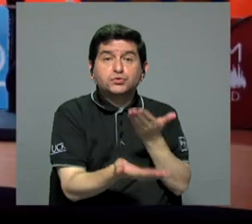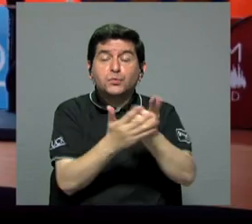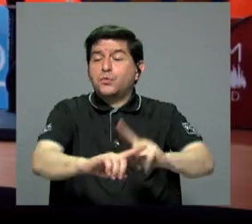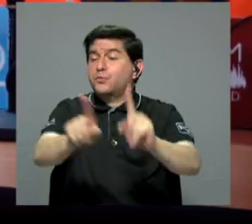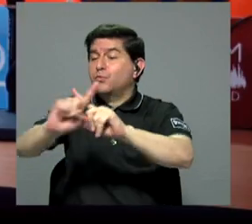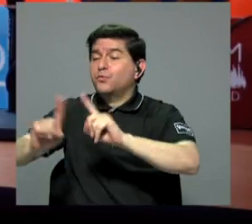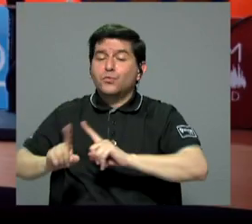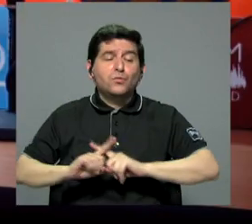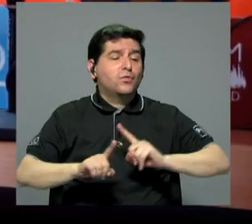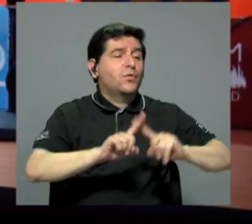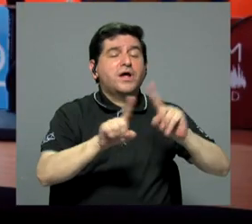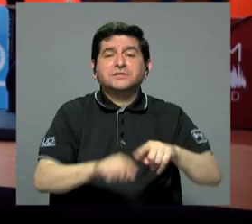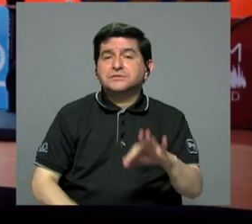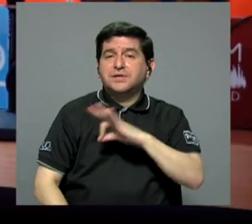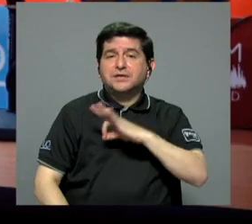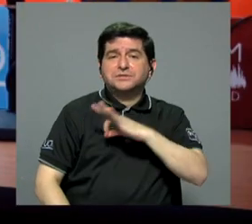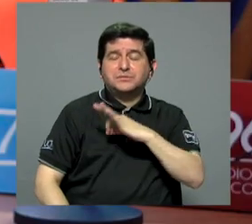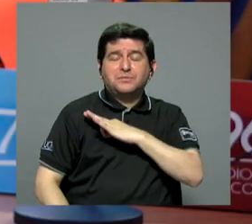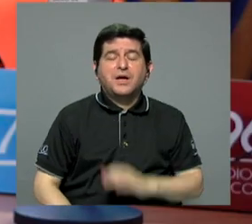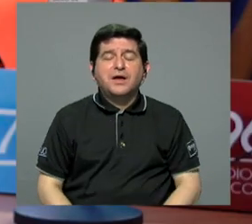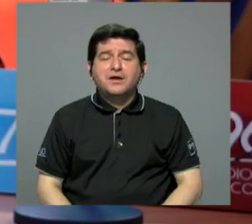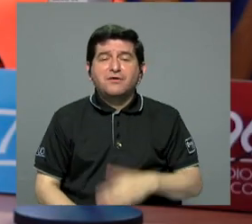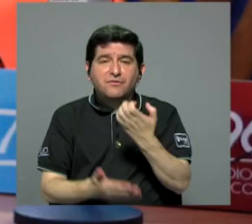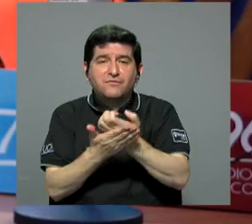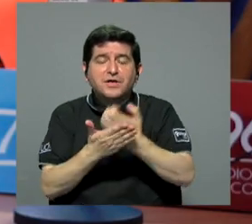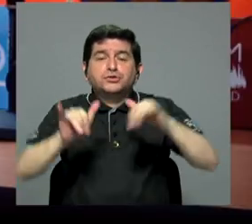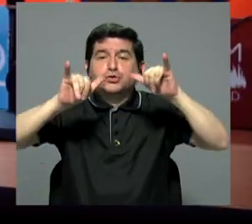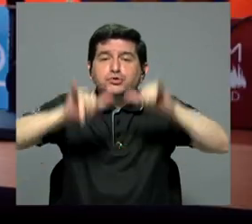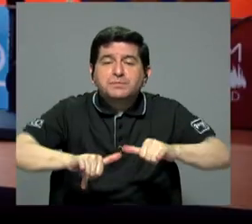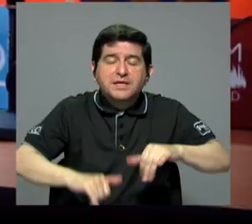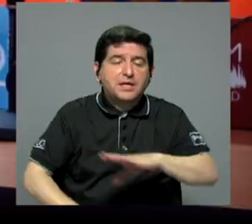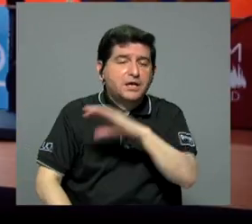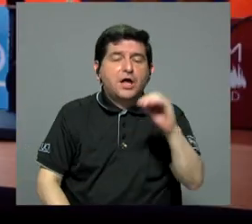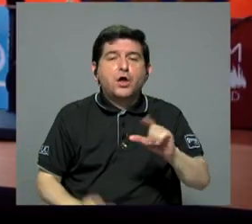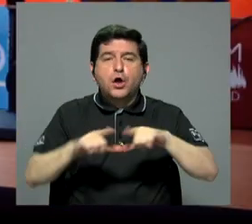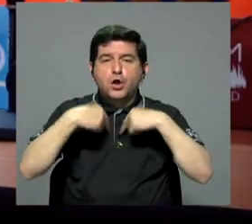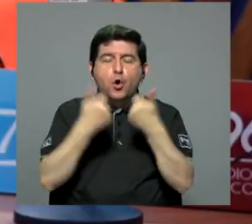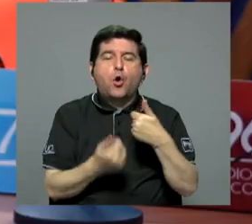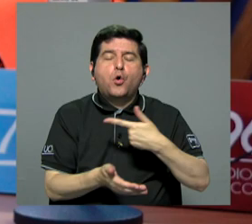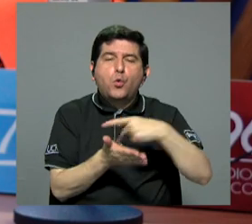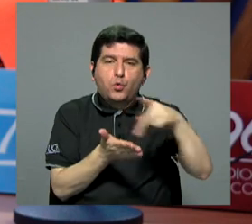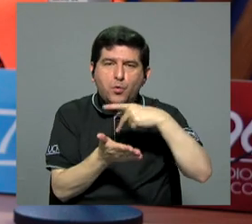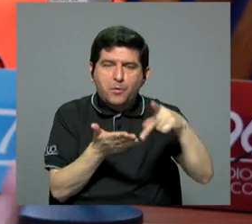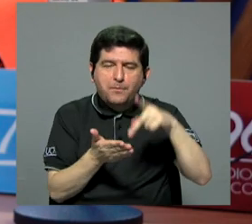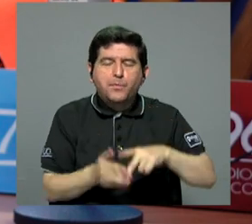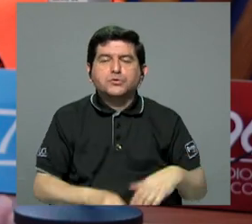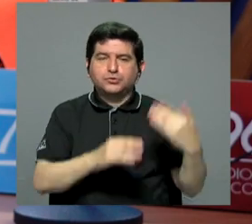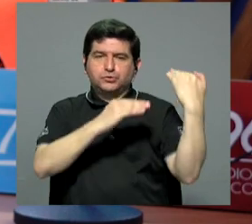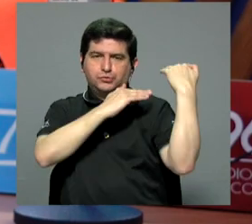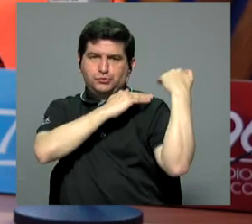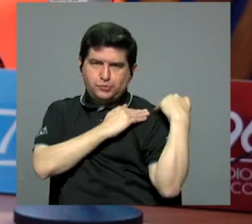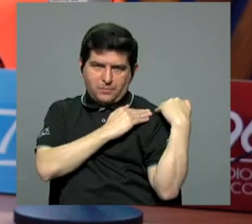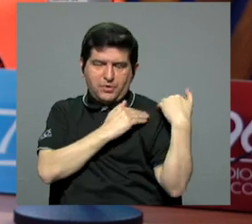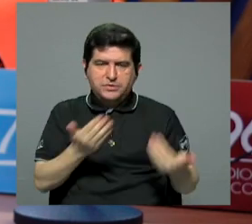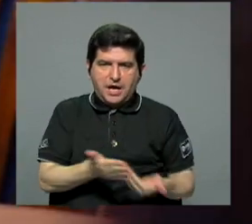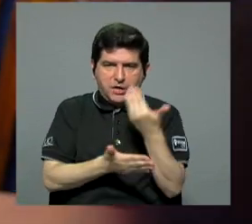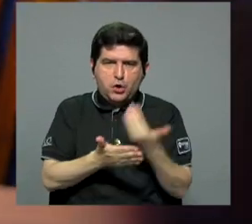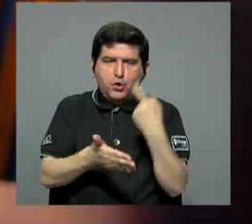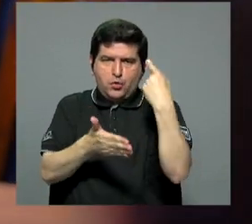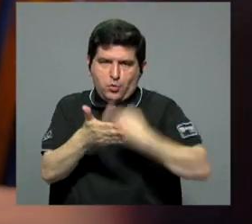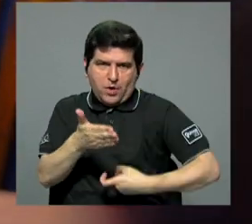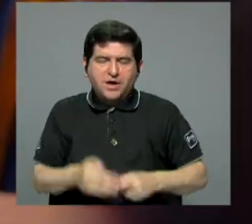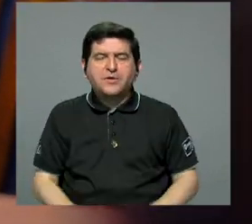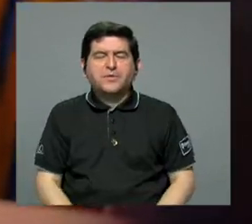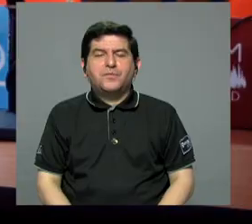distintas sobre cuáles beneficios fiscales se deben mantener y cuáles sectores contribuyentes deben soportar nuevas cargas.